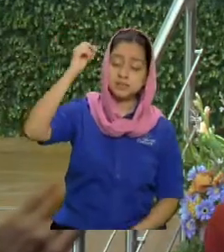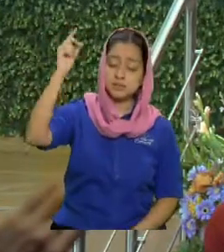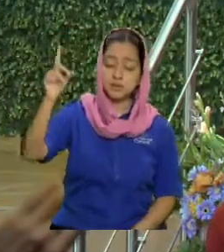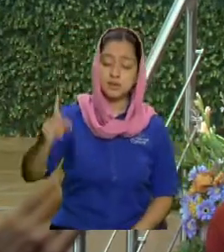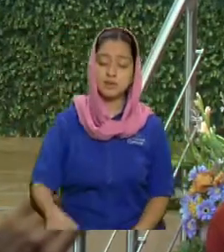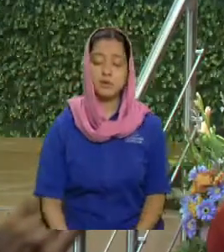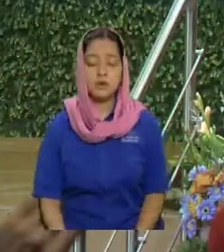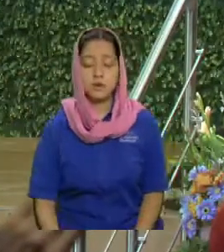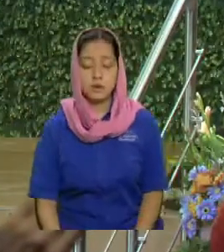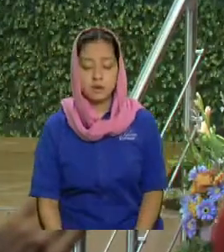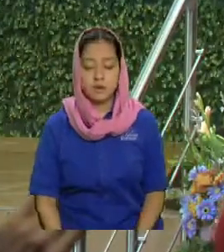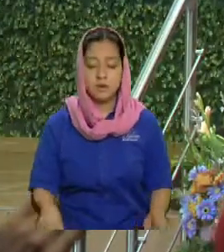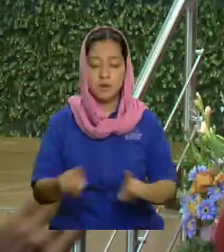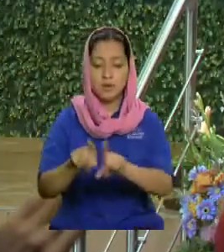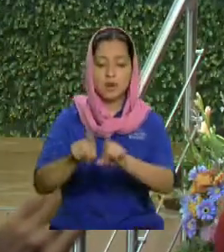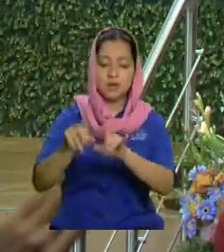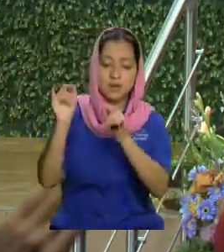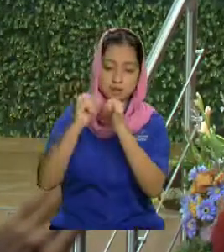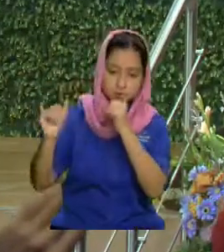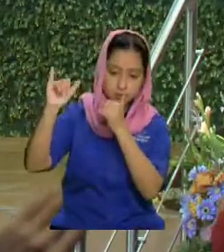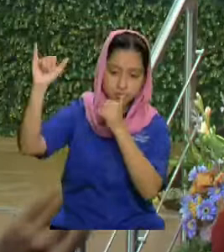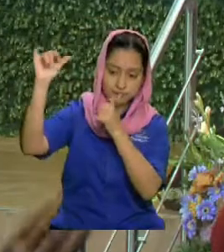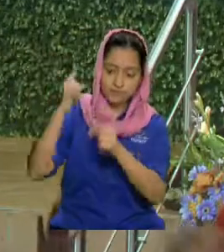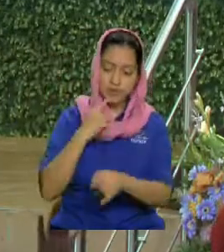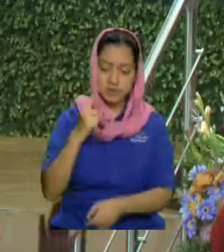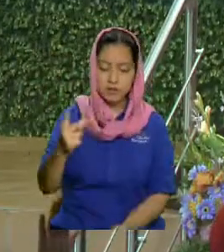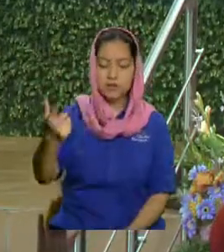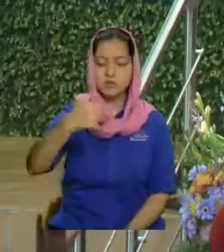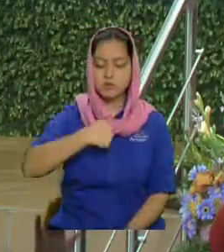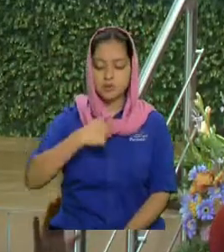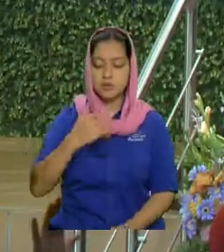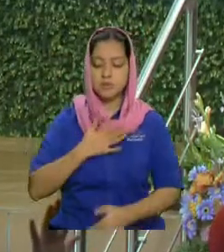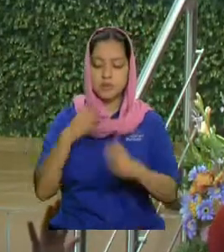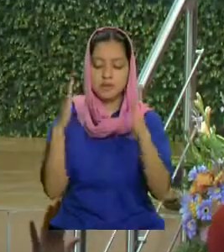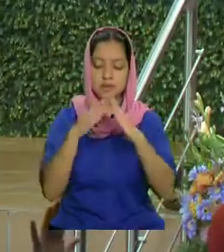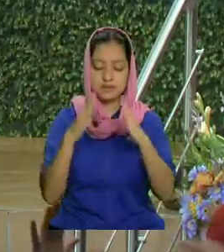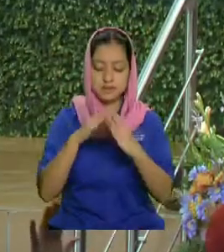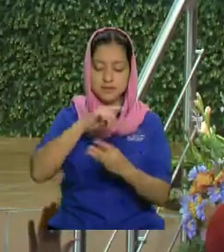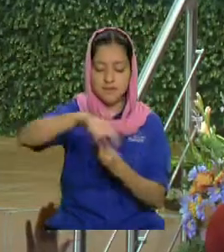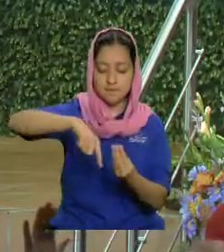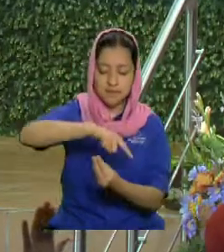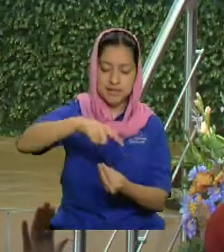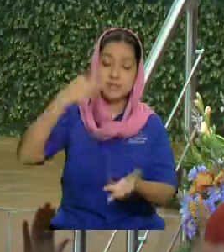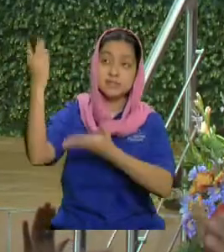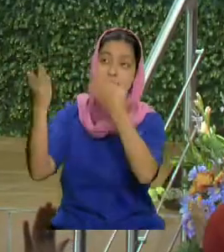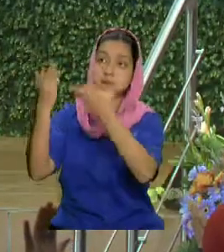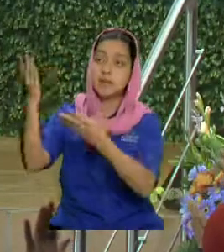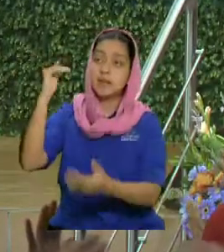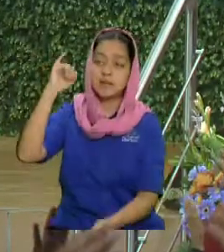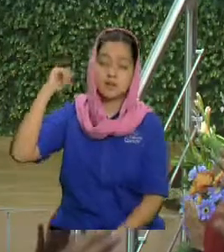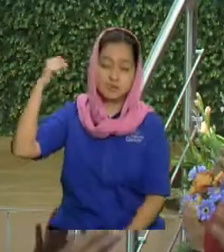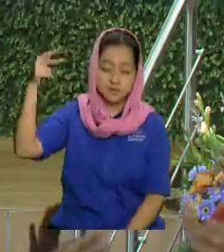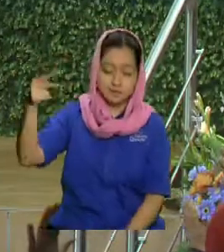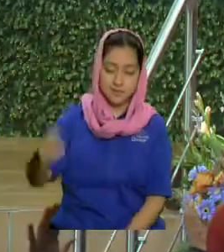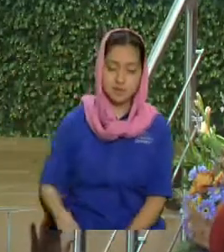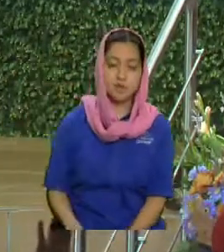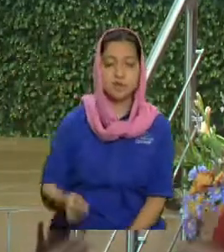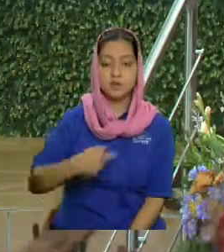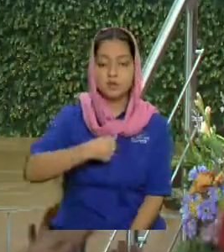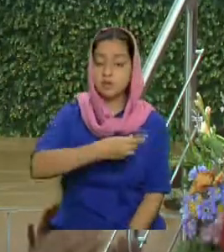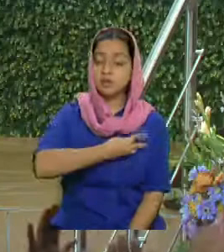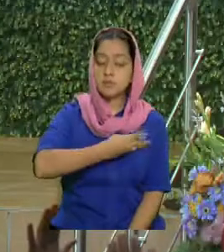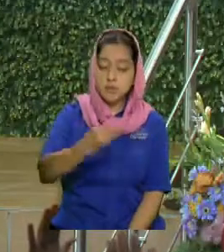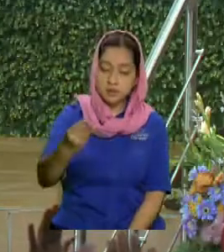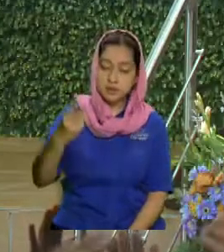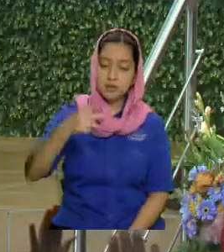diciendo yo y mi casa serviremos a Jehová yo los envío en el nombre de Jesús para que hagan